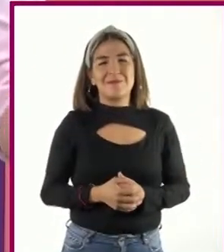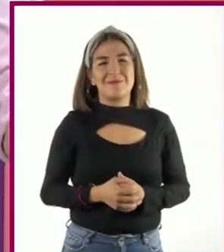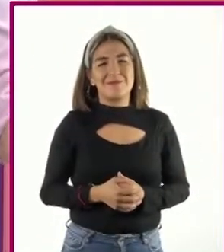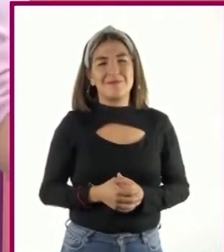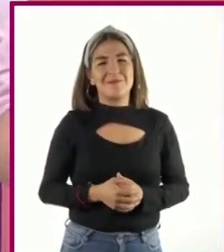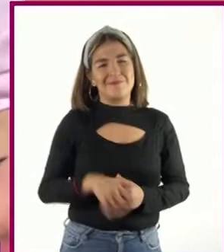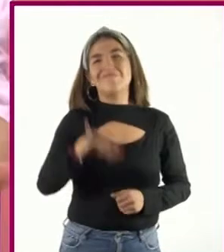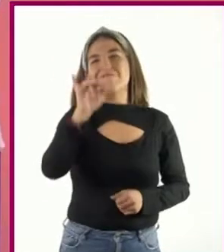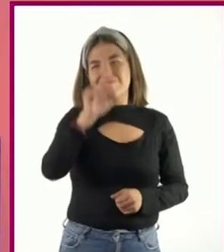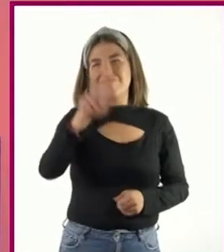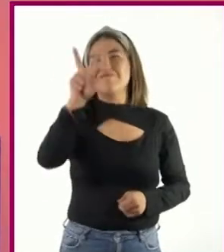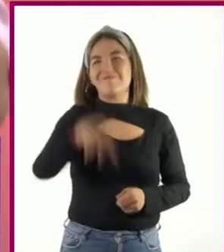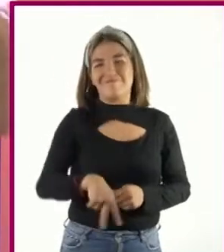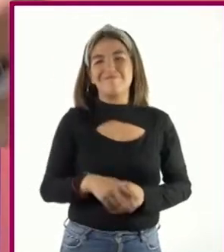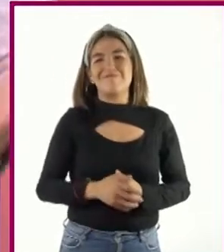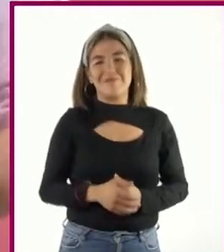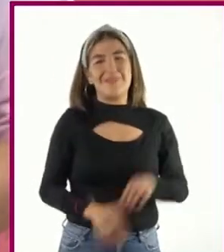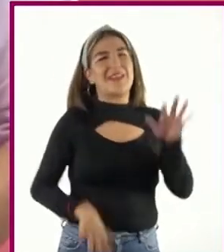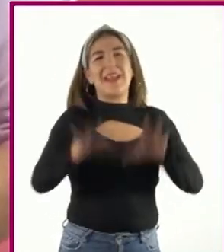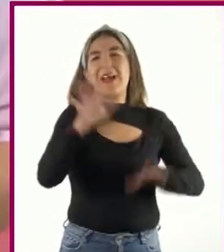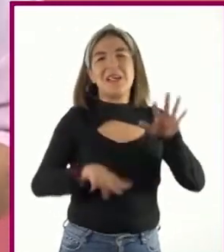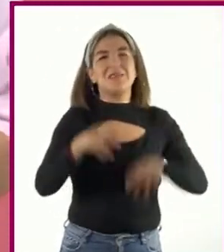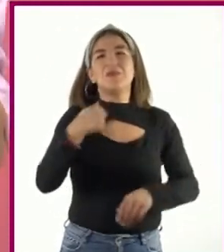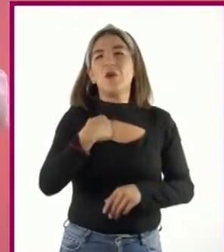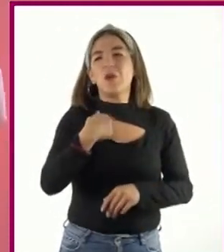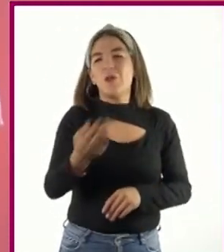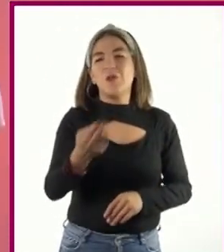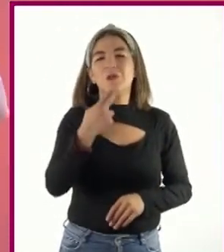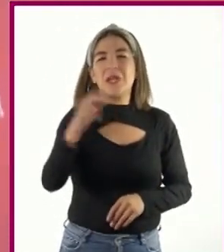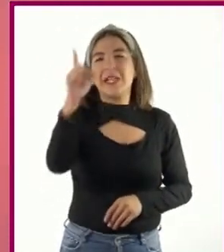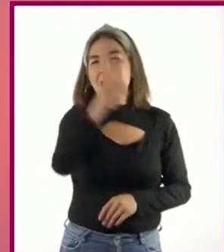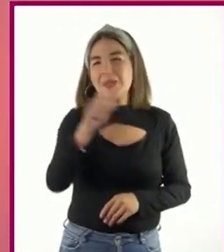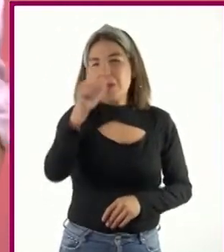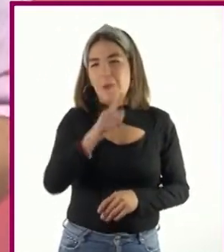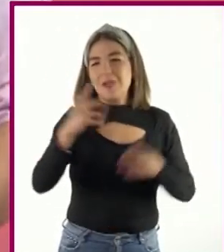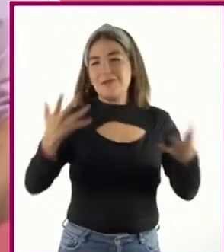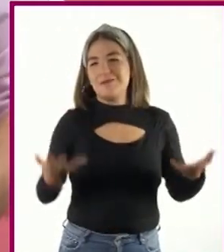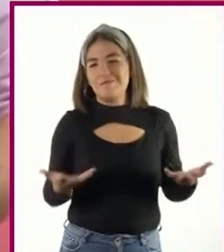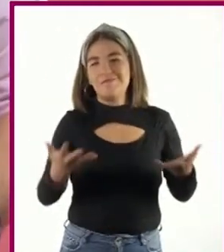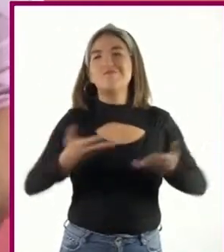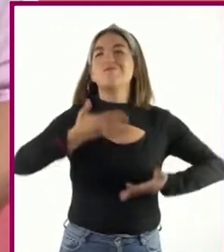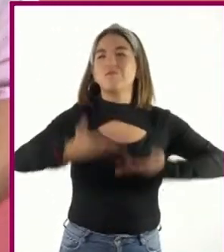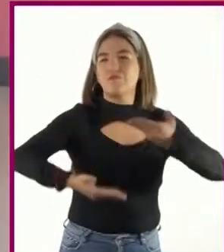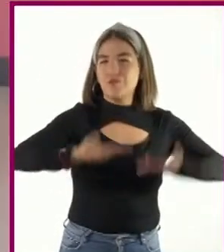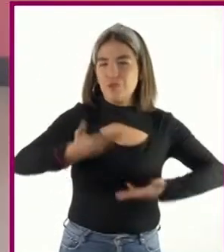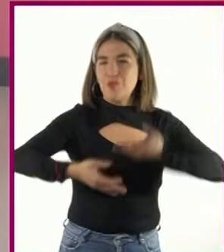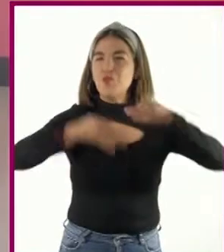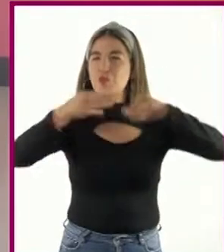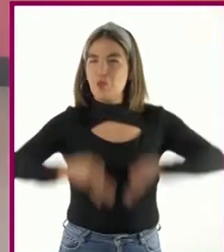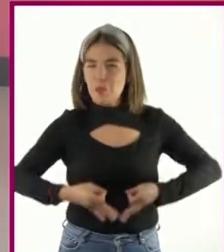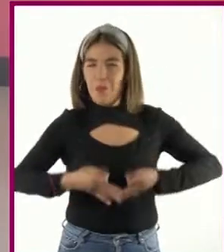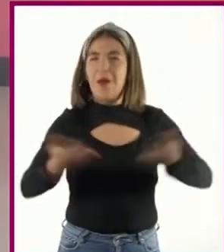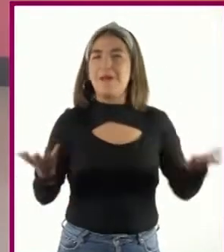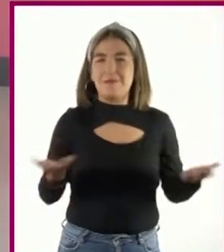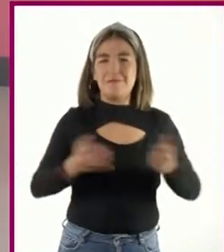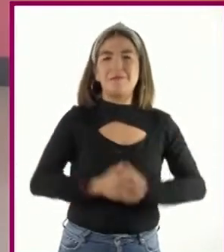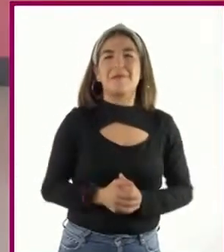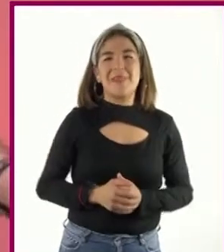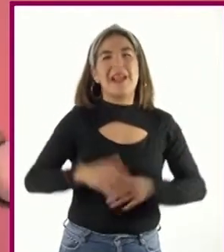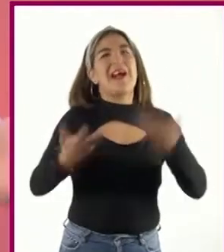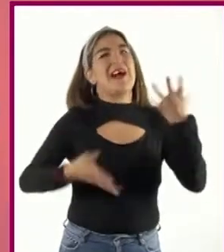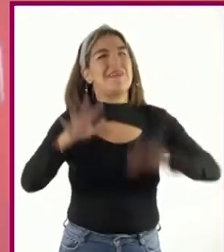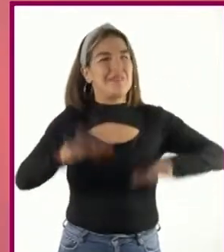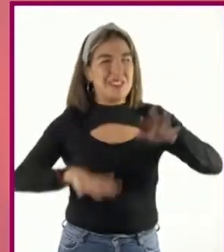Es verdad. A veces procuro usar un lenguaje más formal, otras más